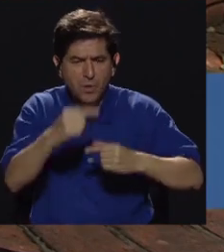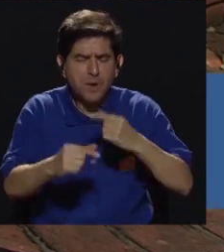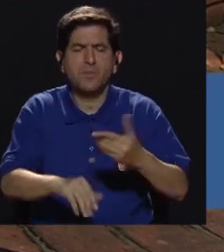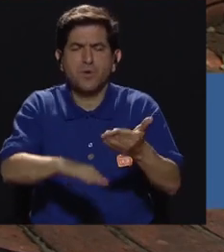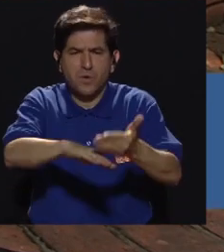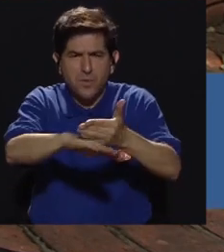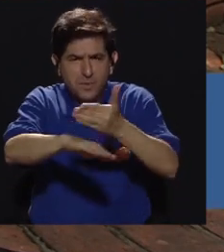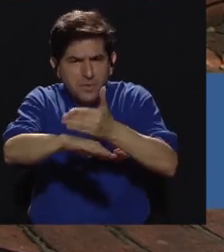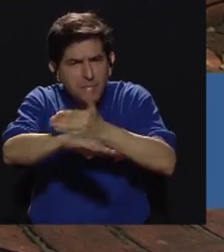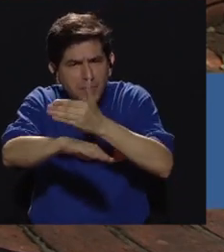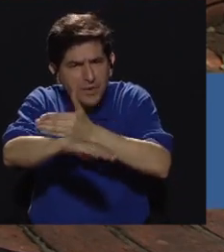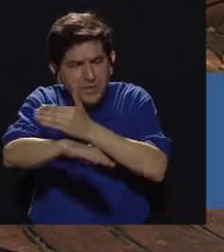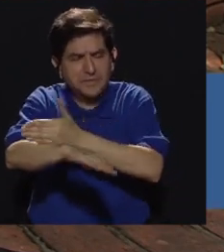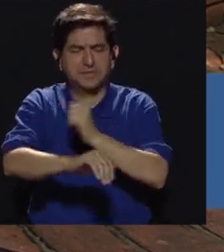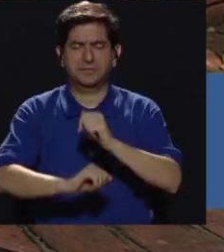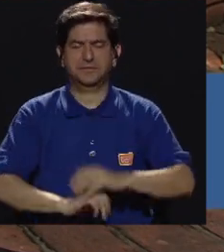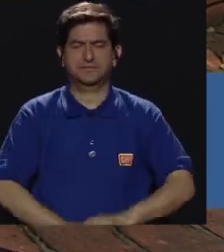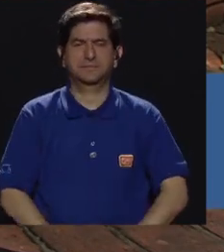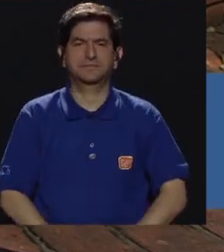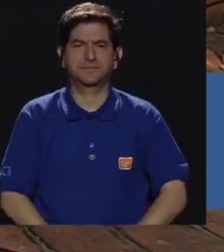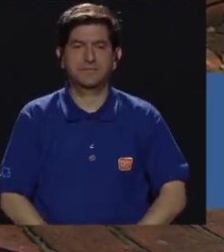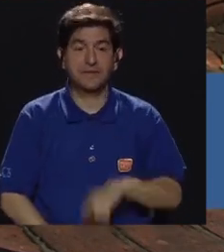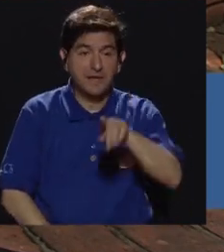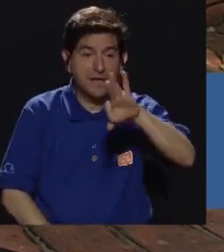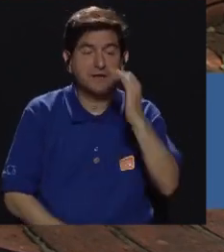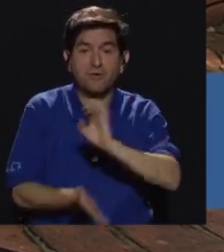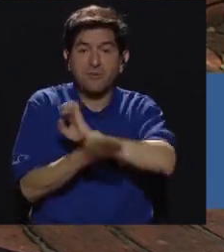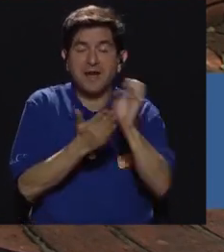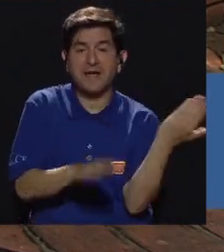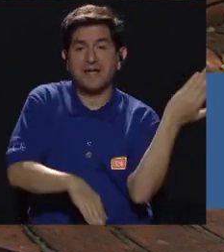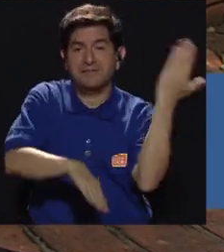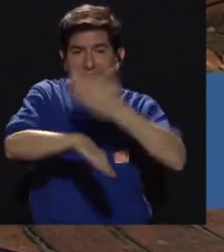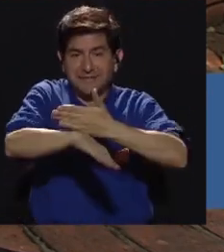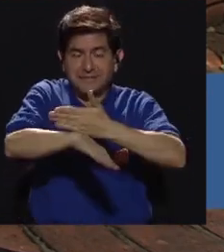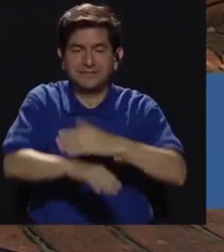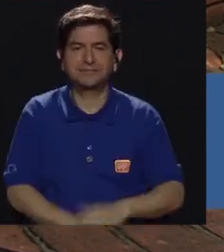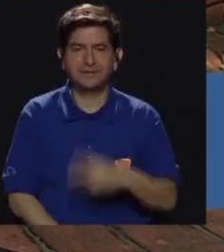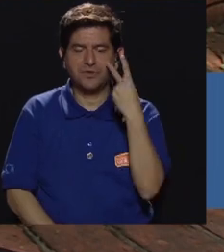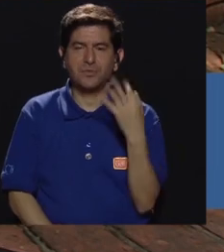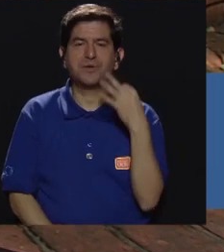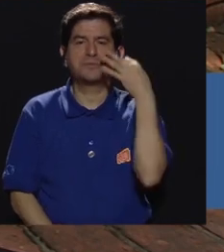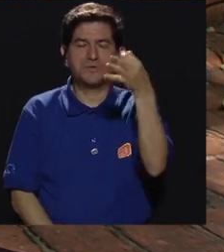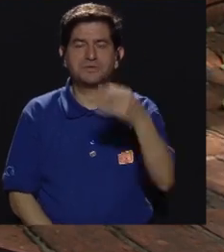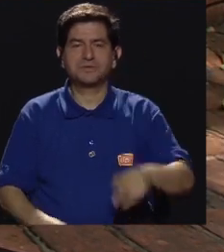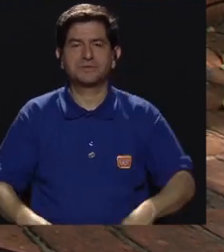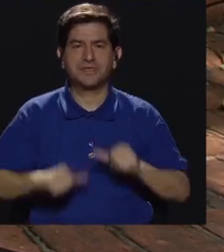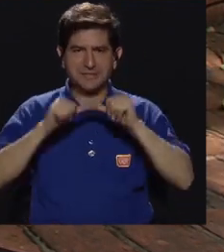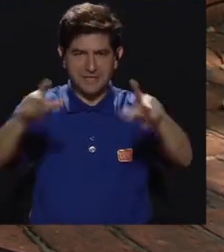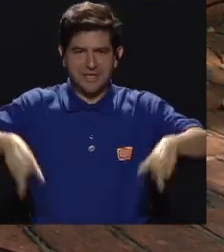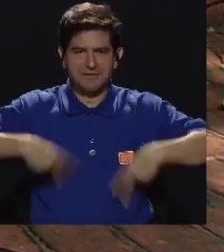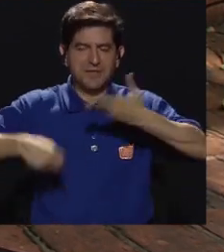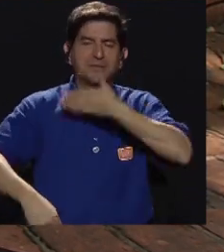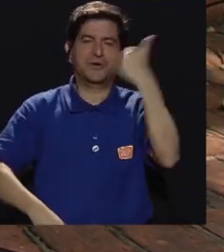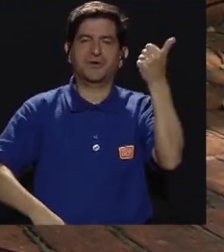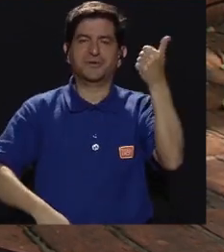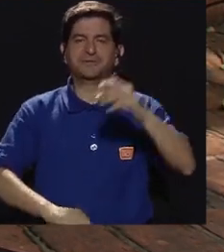muy paulatinamente, para así evitar lesiones. Nos vemos a la próxima, continuamos con Vivir Mejor.